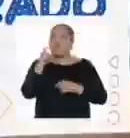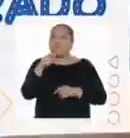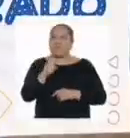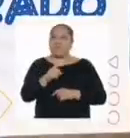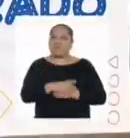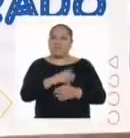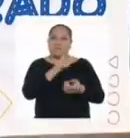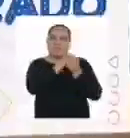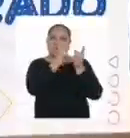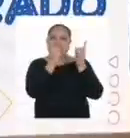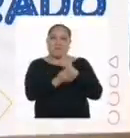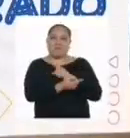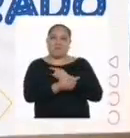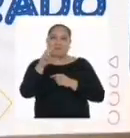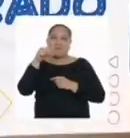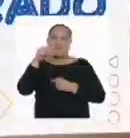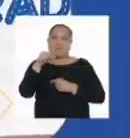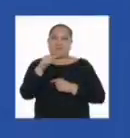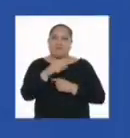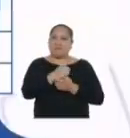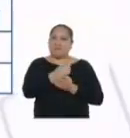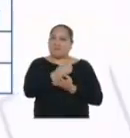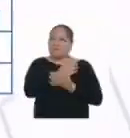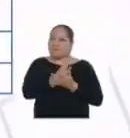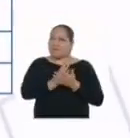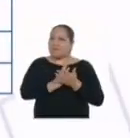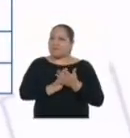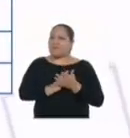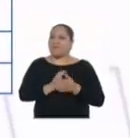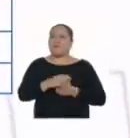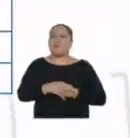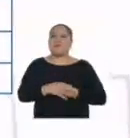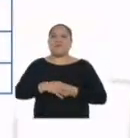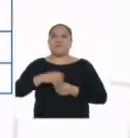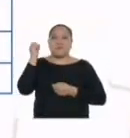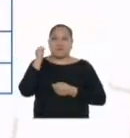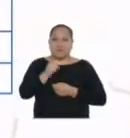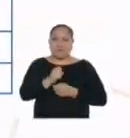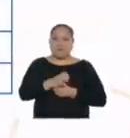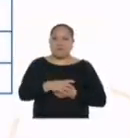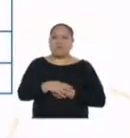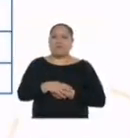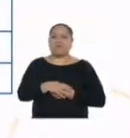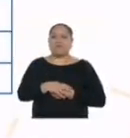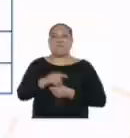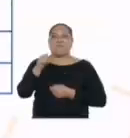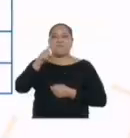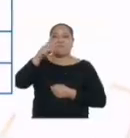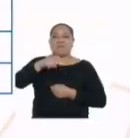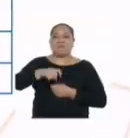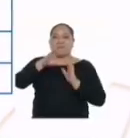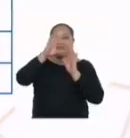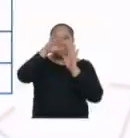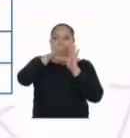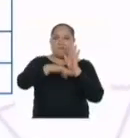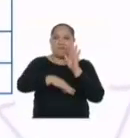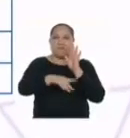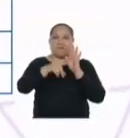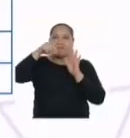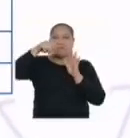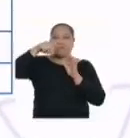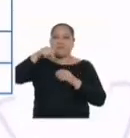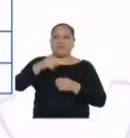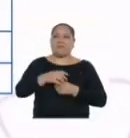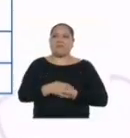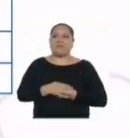convertir la cantidad de gotas en proporciones? Así es. Y para hacerlo, tomamos la menor cantidad de